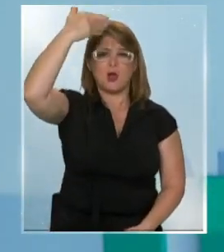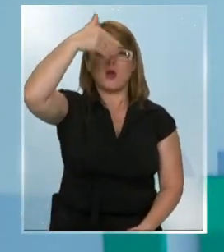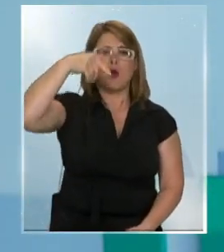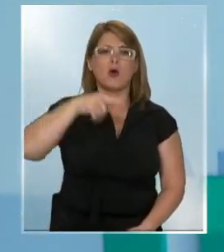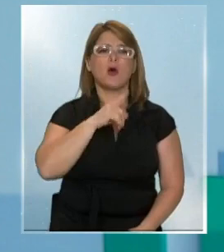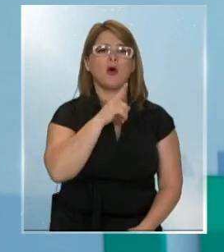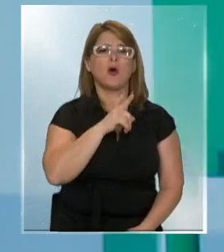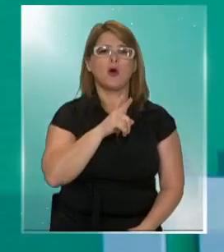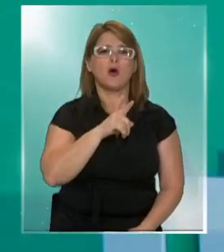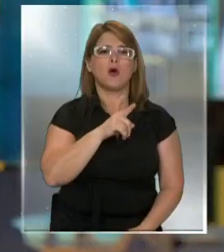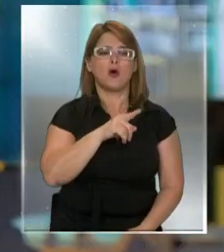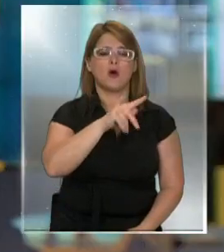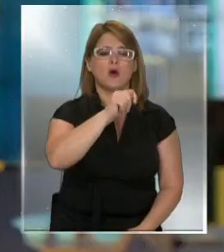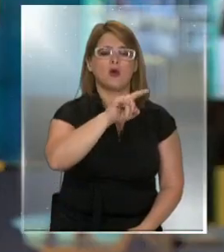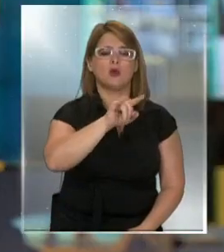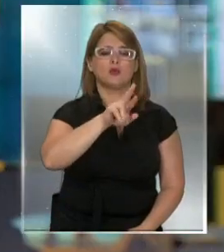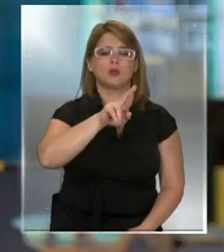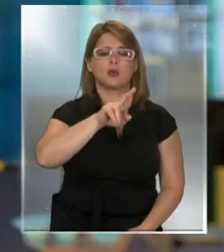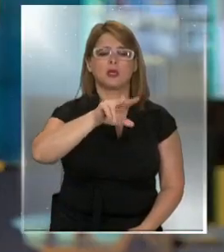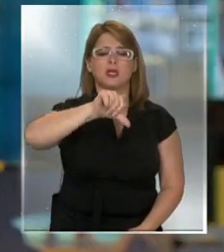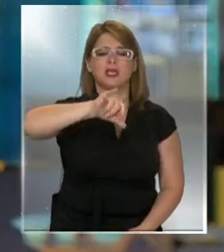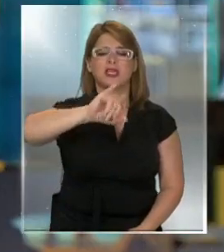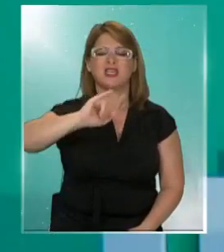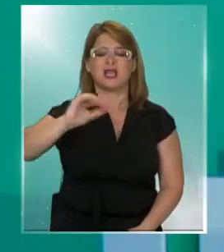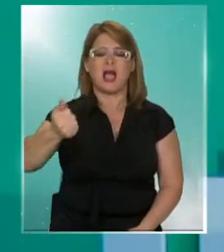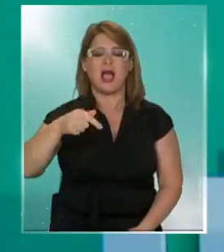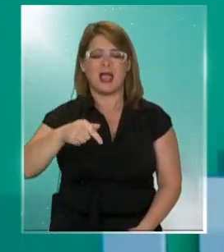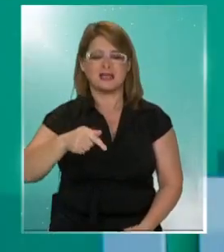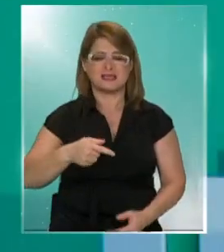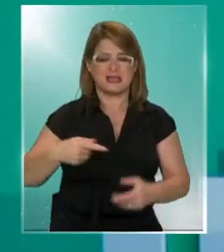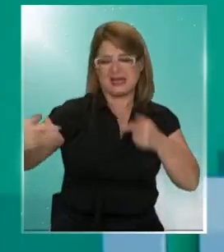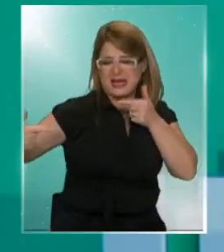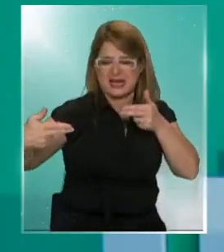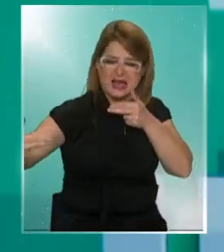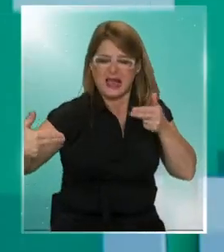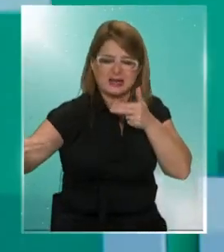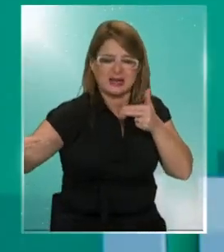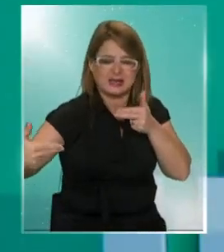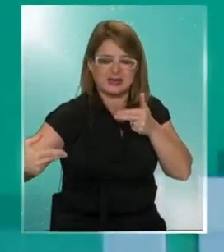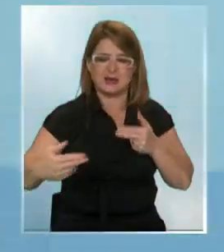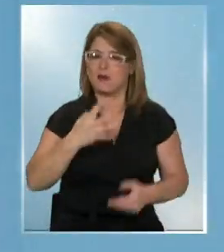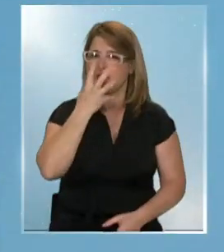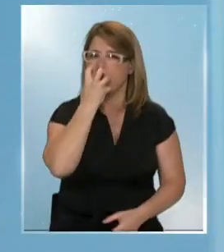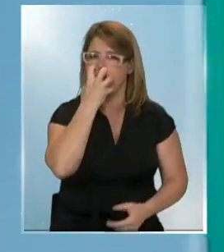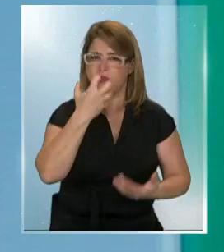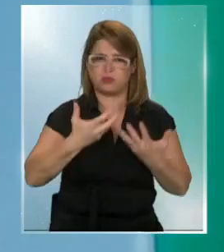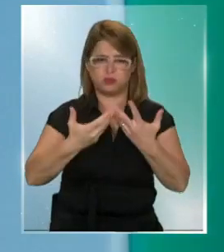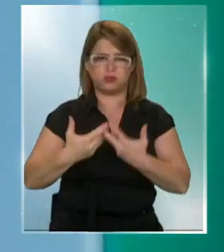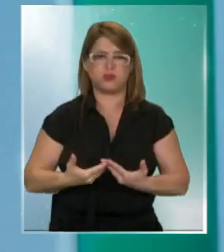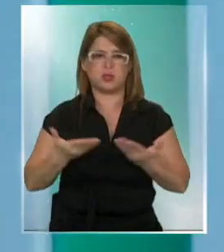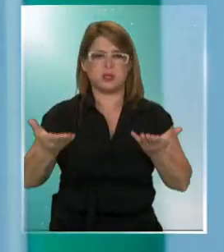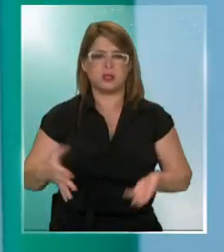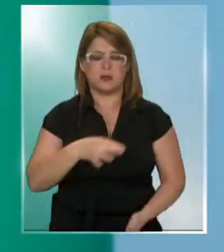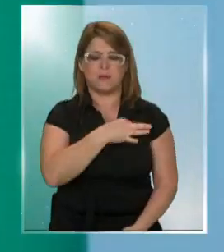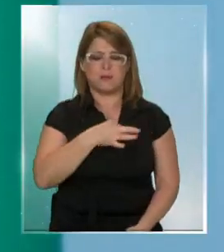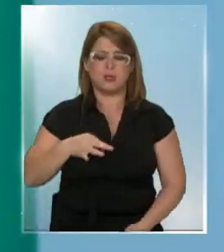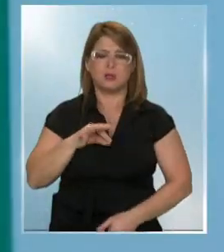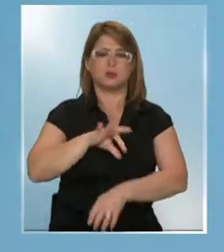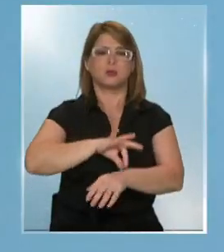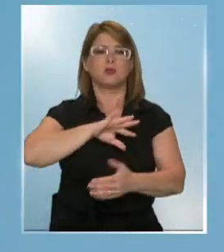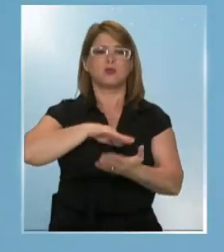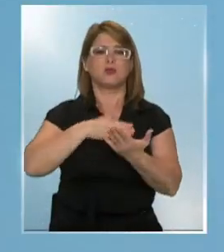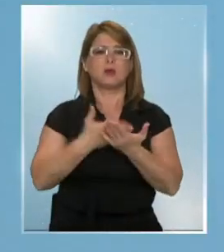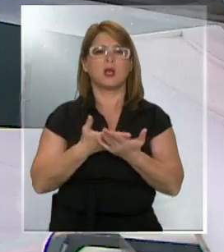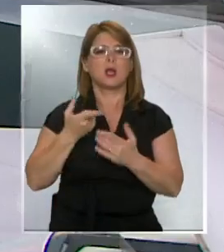avión. Esa es la información que hay en el momento. O hay una guerra por los insumos médicos y los ventiladores mecánicos. Por eso también el ministro Mañalich anunció